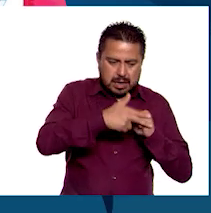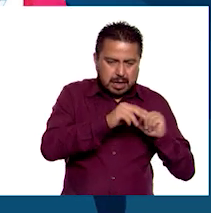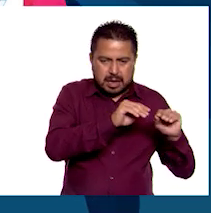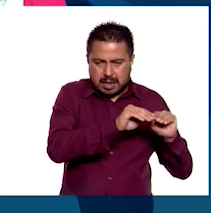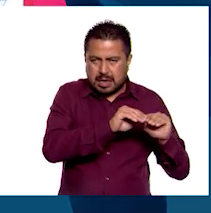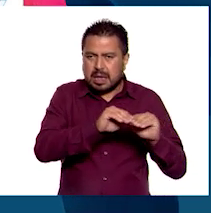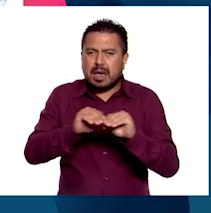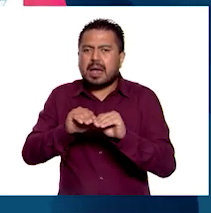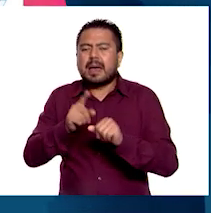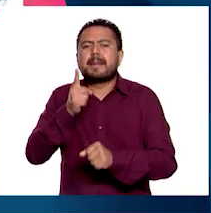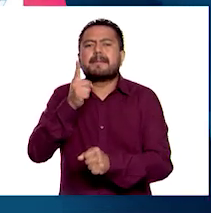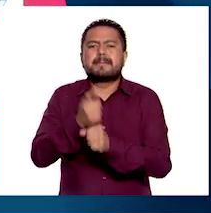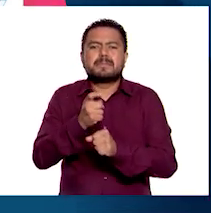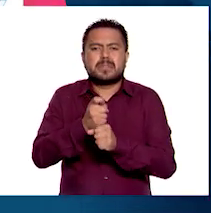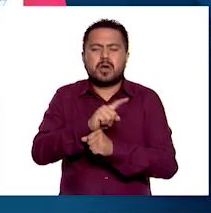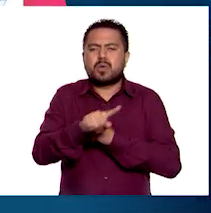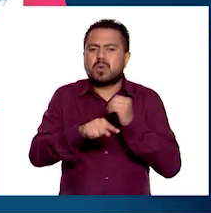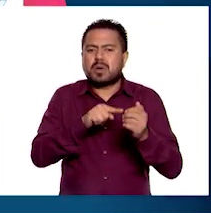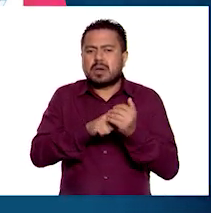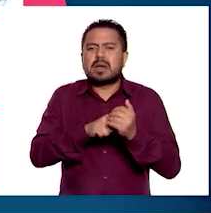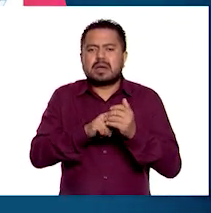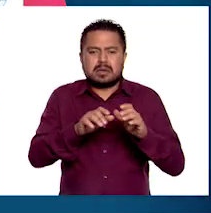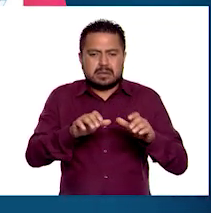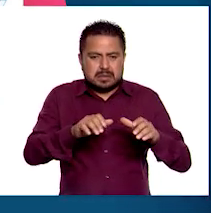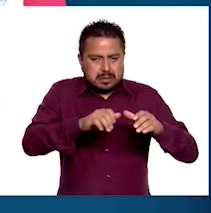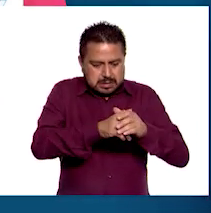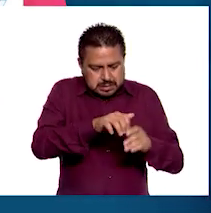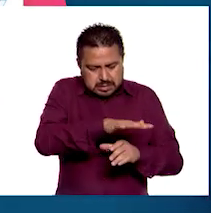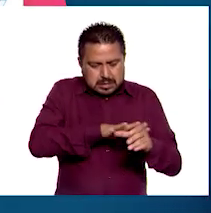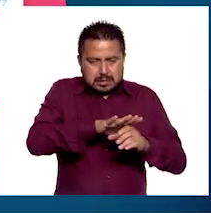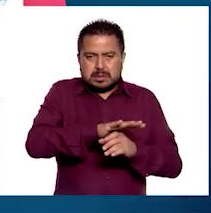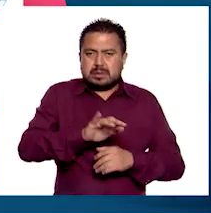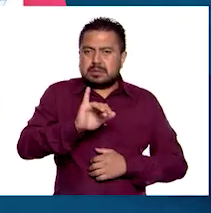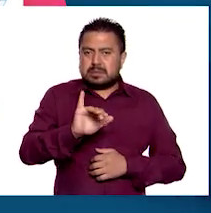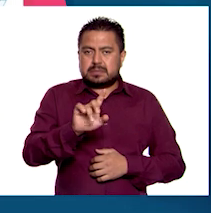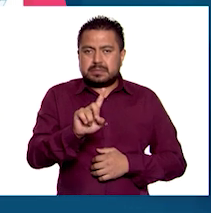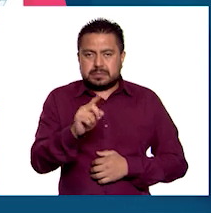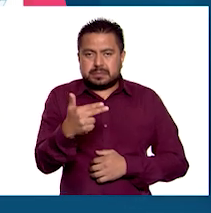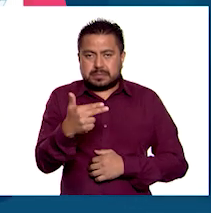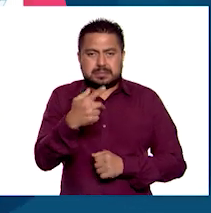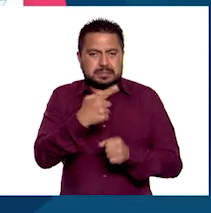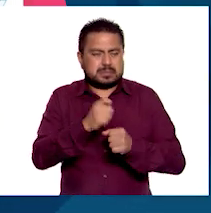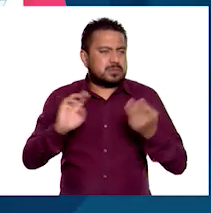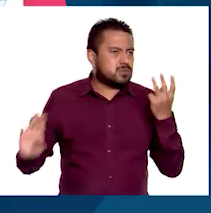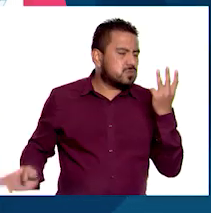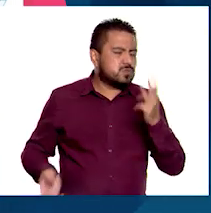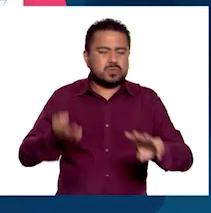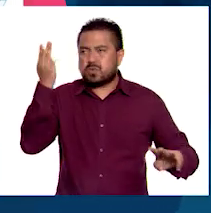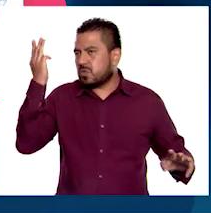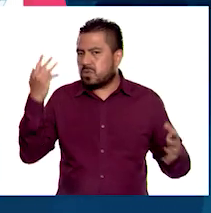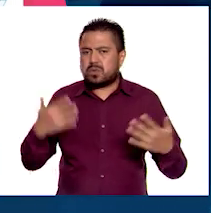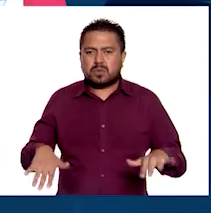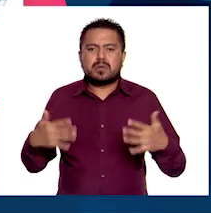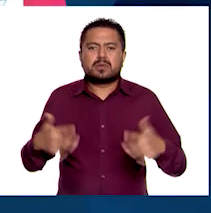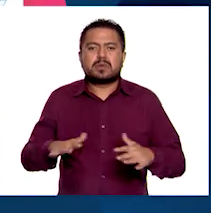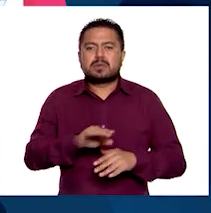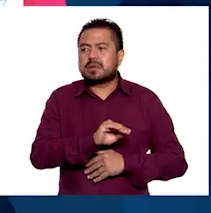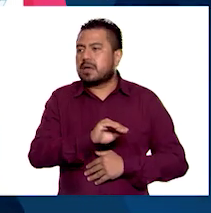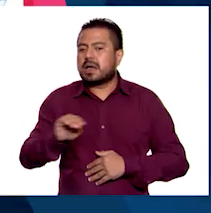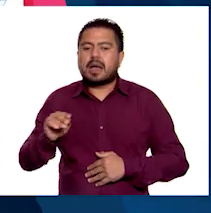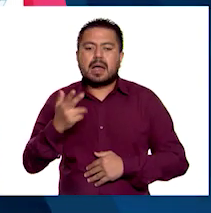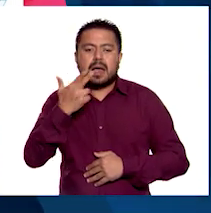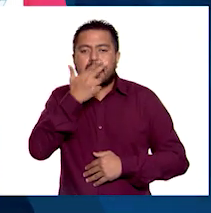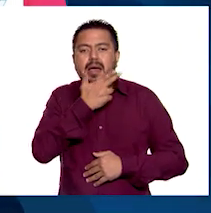que se ubica en el primer lugar de la clasificación del IDH a nivel mundial. hacia Haití,